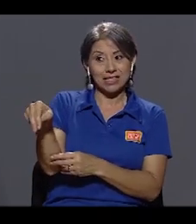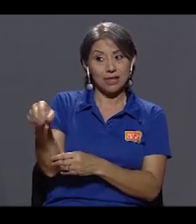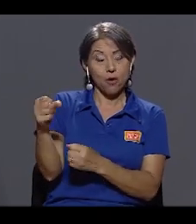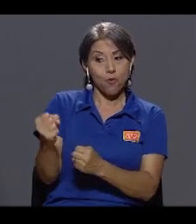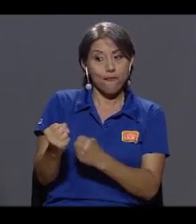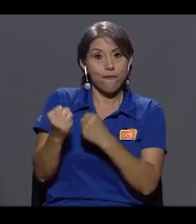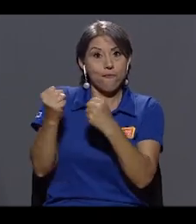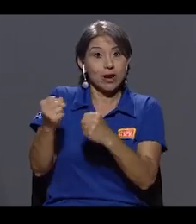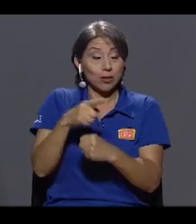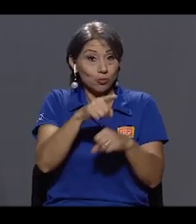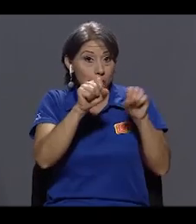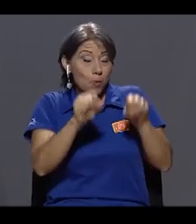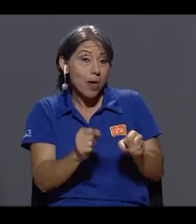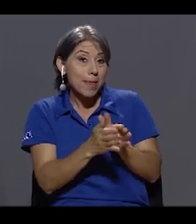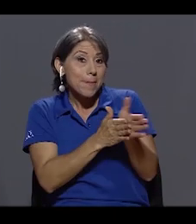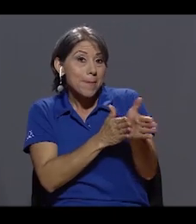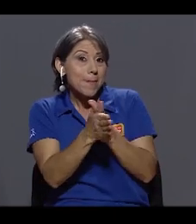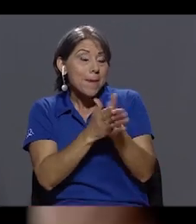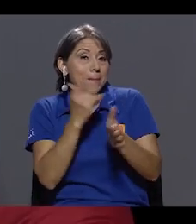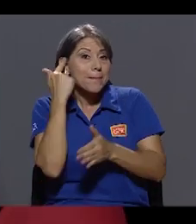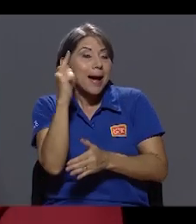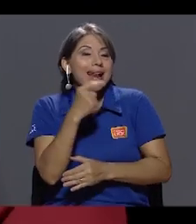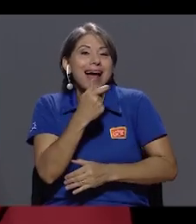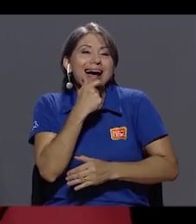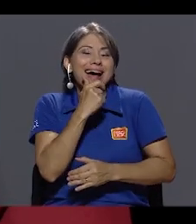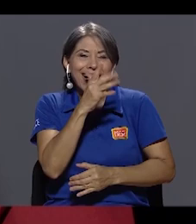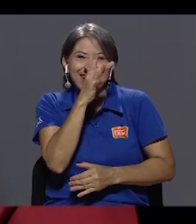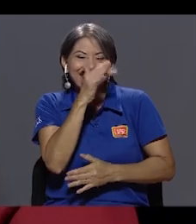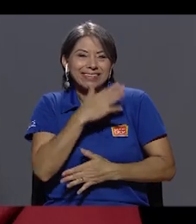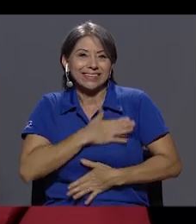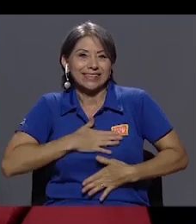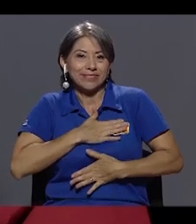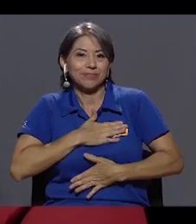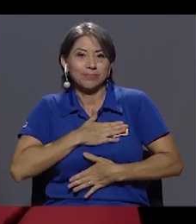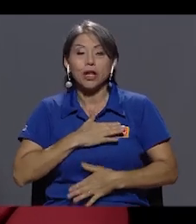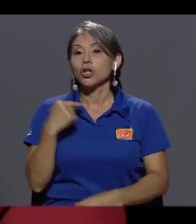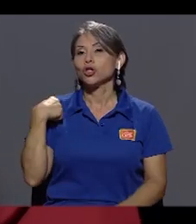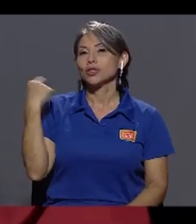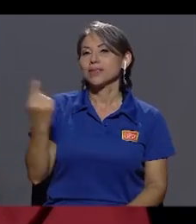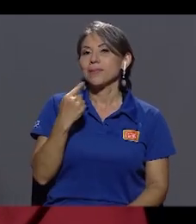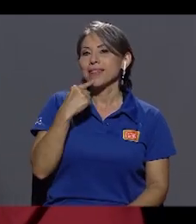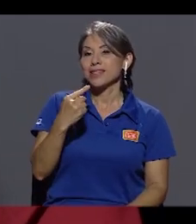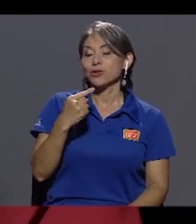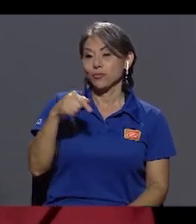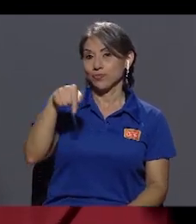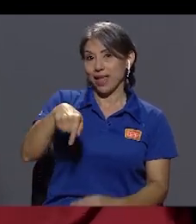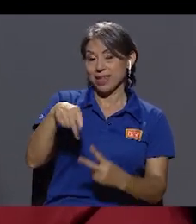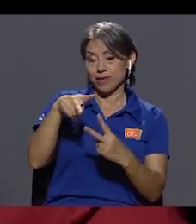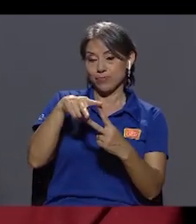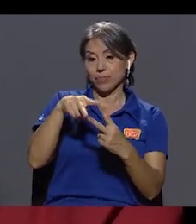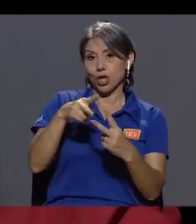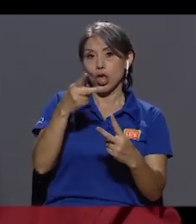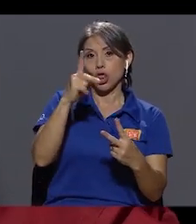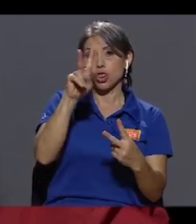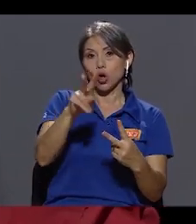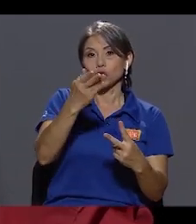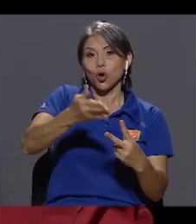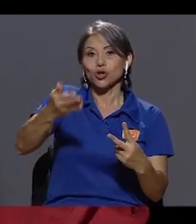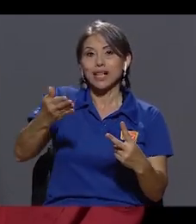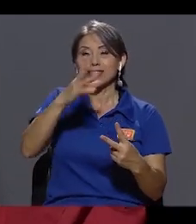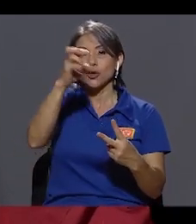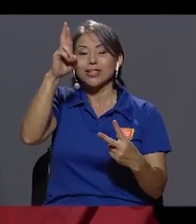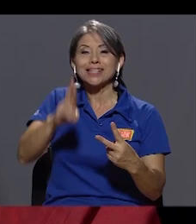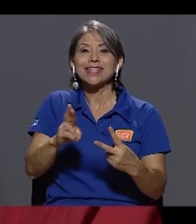de humor y entretenimiento? En Costa Rica, yo siempre he dicho, hay dos cosas que los costarricenses desayunamos,